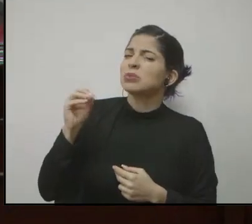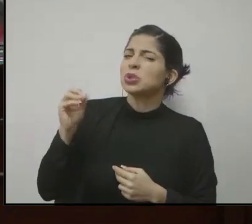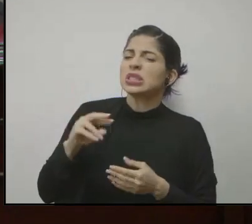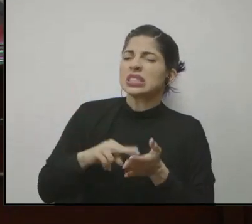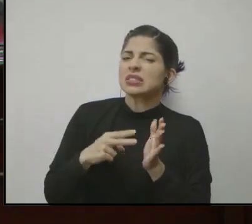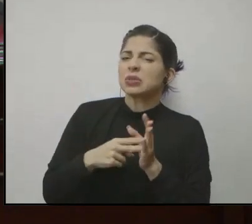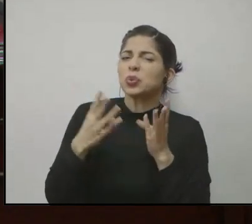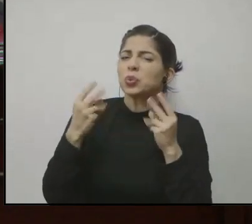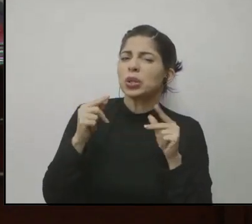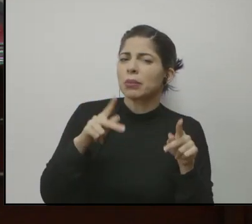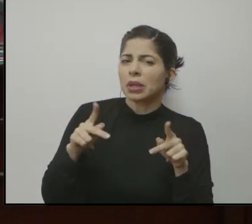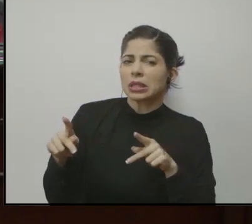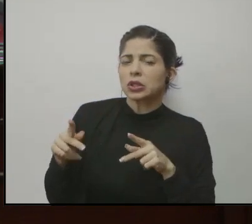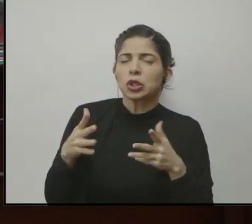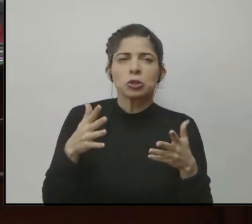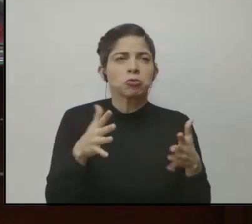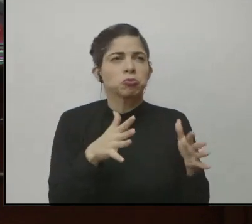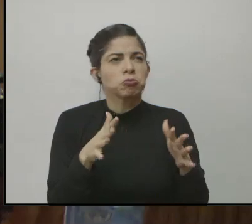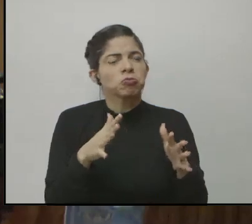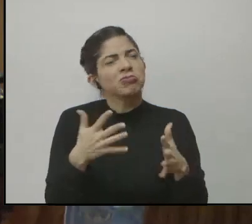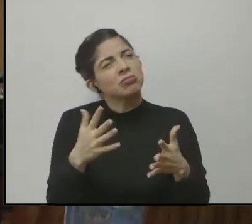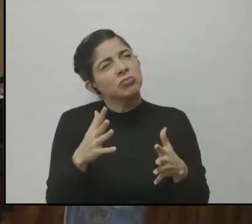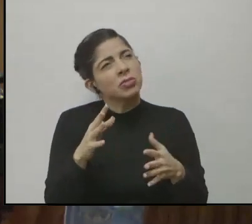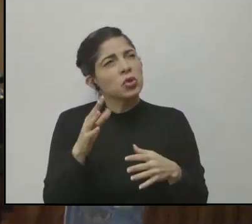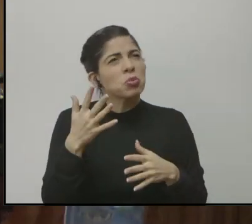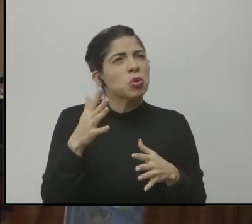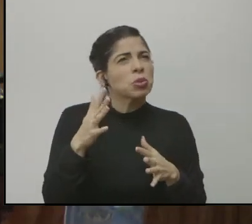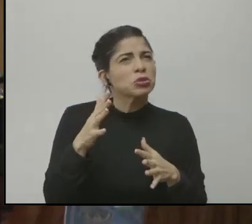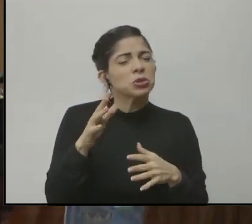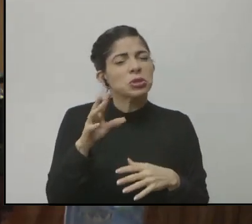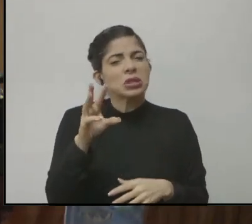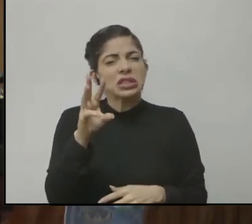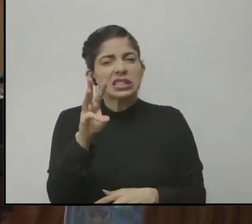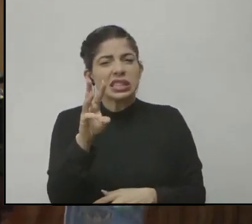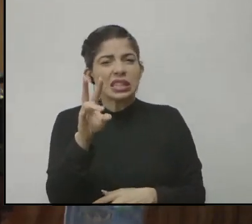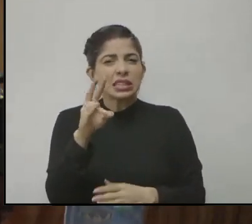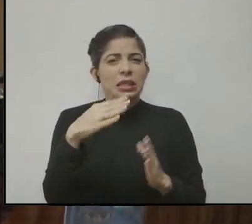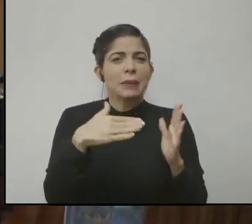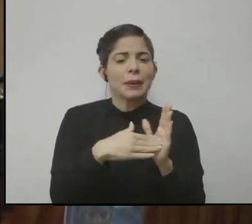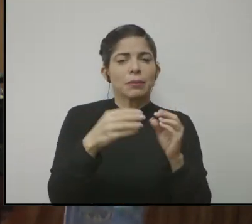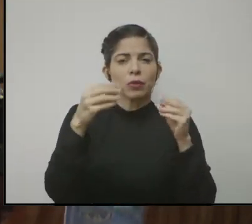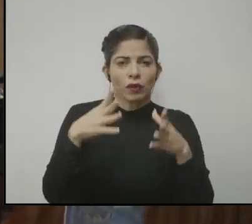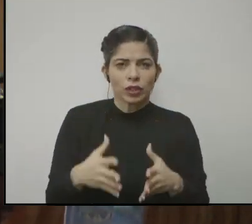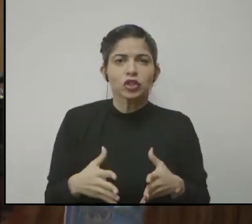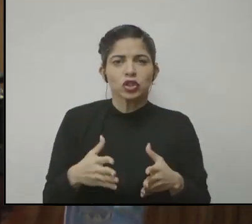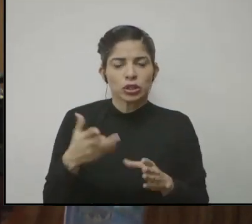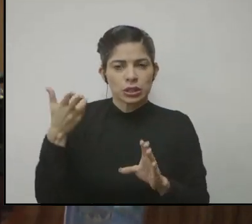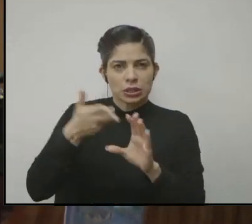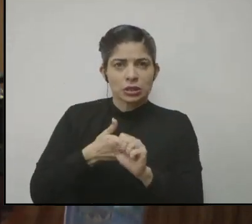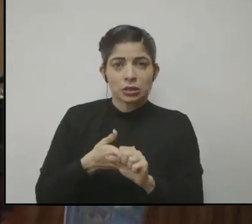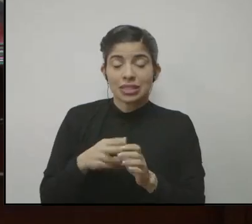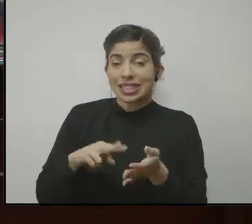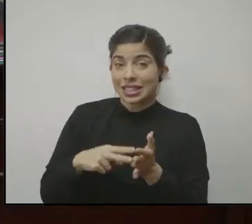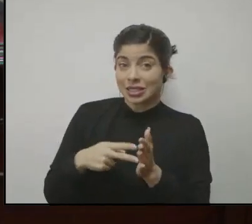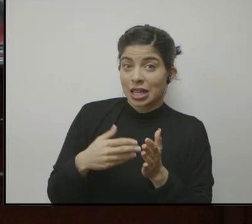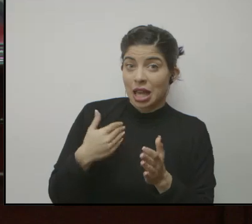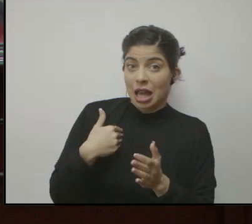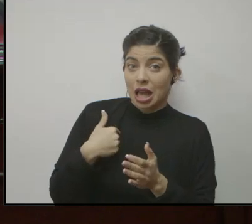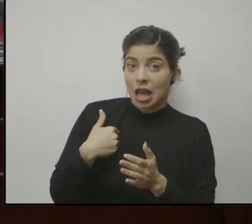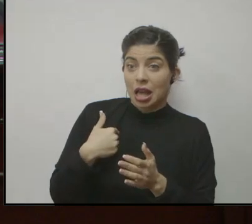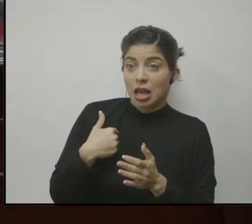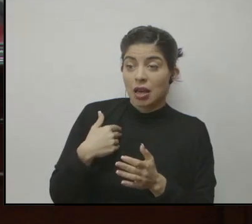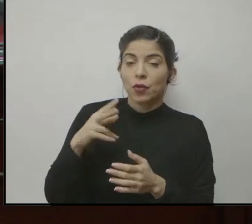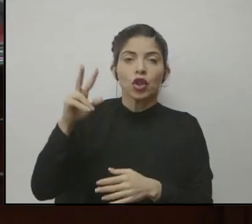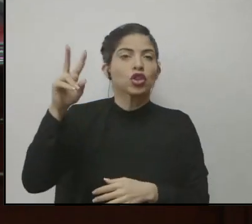¿cuántas personas son? Alrededor de, vamos a ver el dato, son más o menos 67 mil docentes que están... Tenemos 60... mil